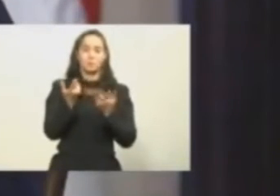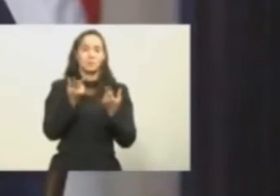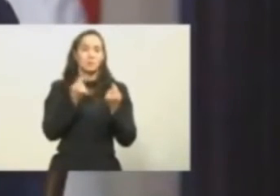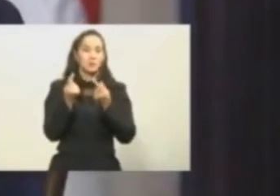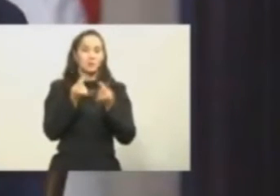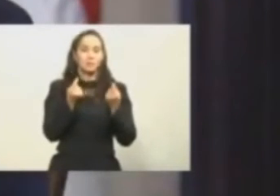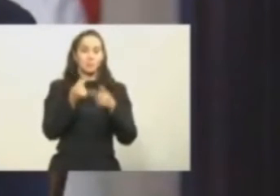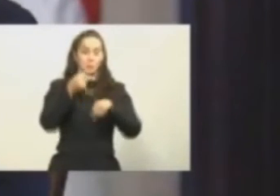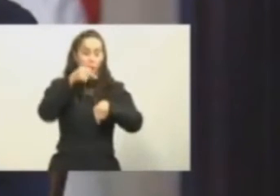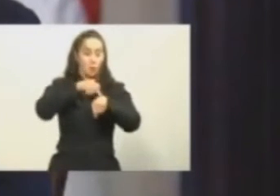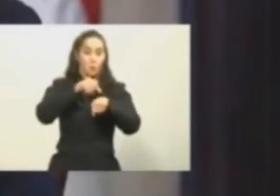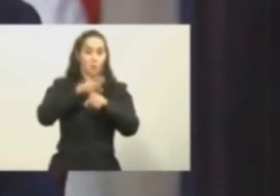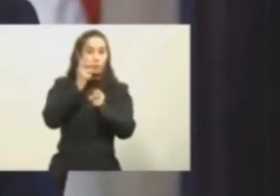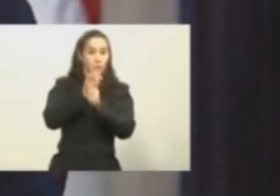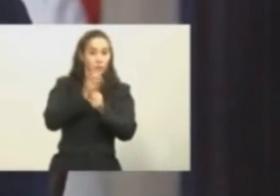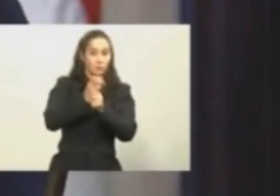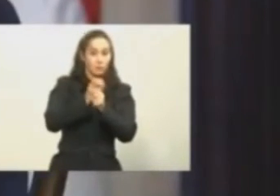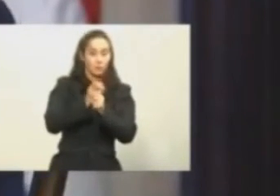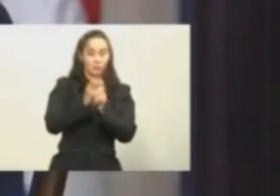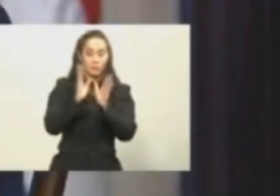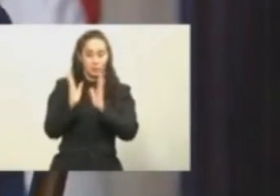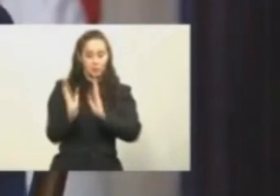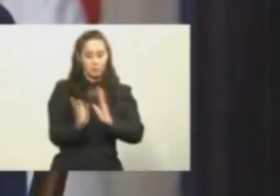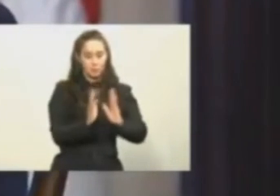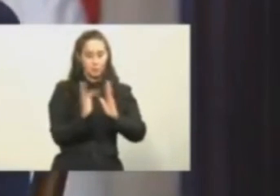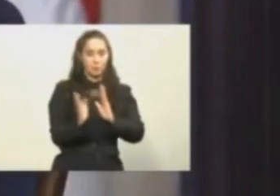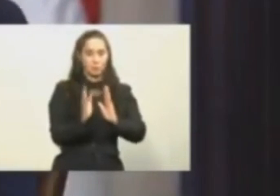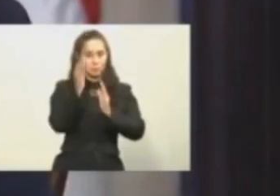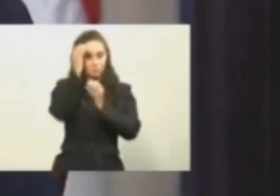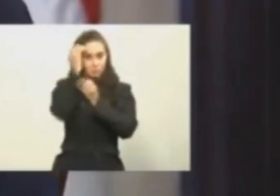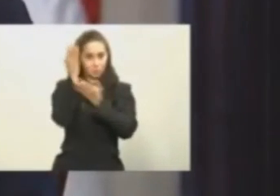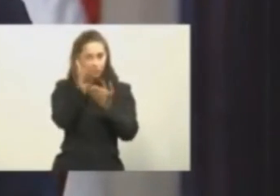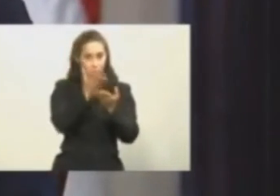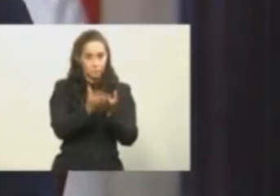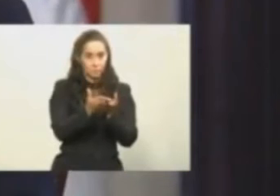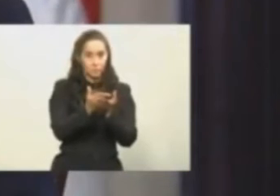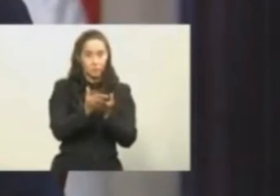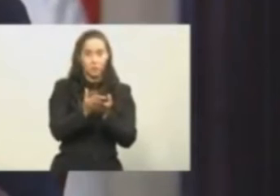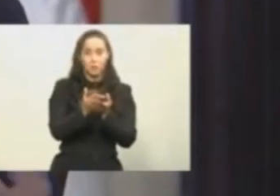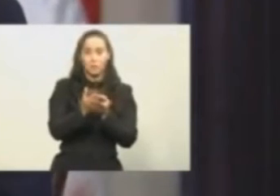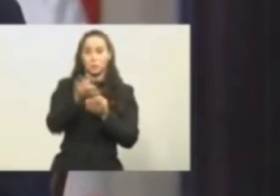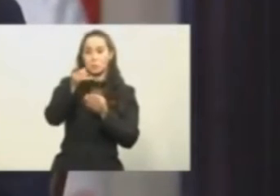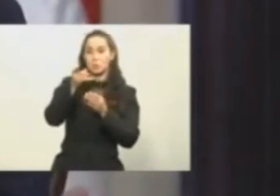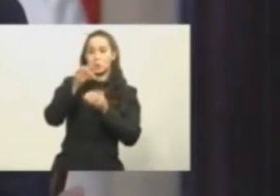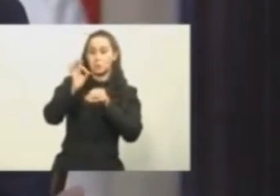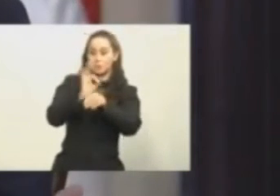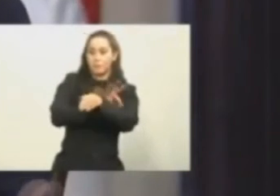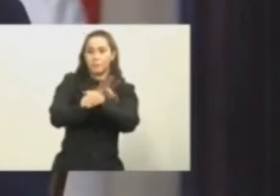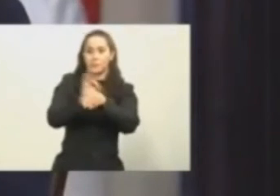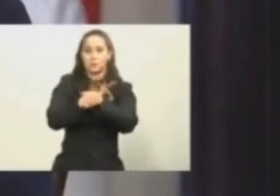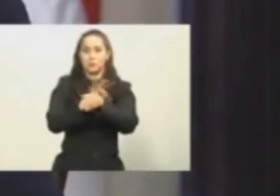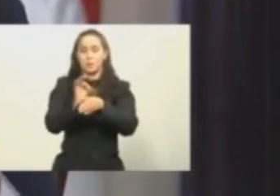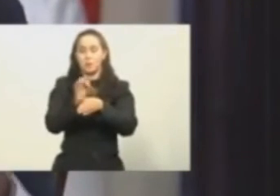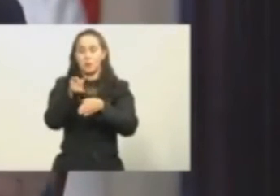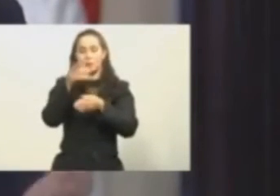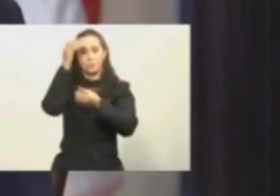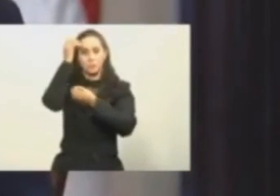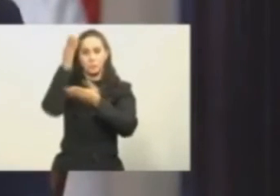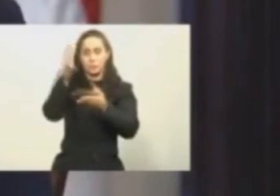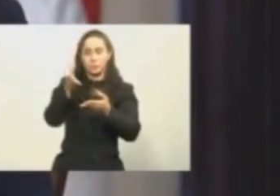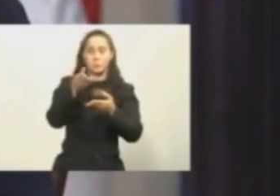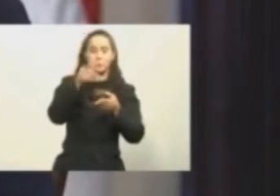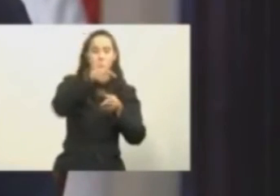difíciles como estos, poder organizar las informaciones y no que cada funcionario ni siquiera es a